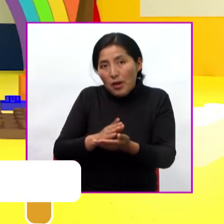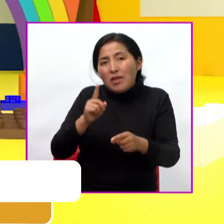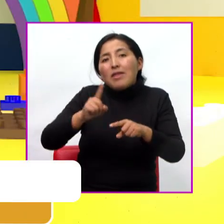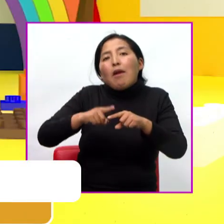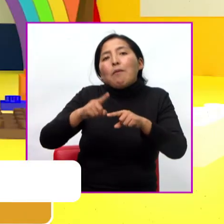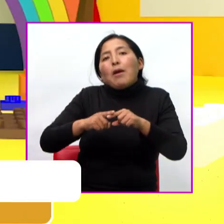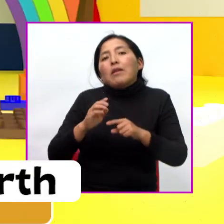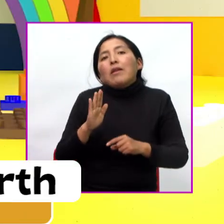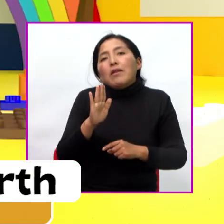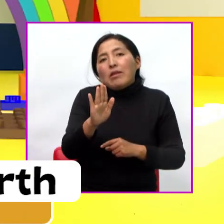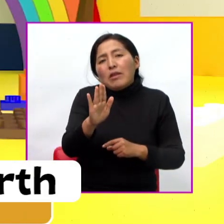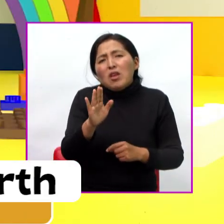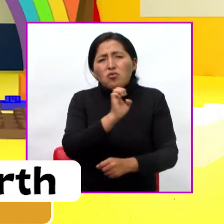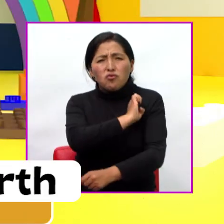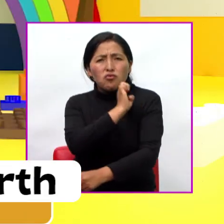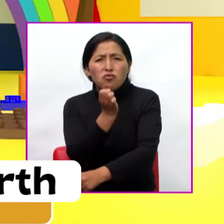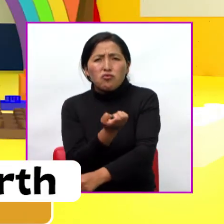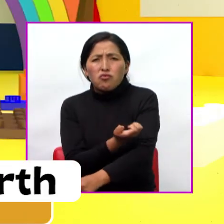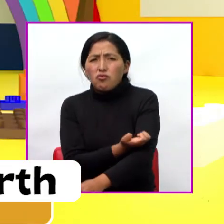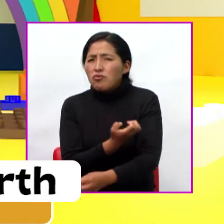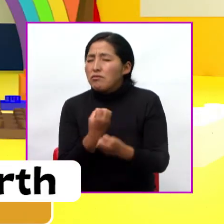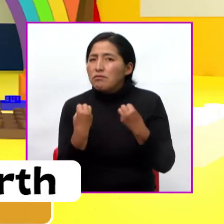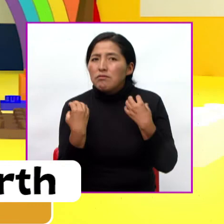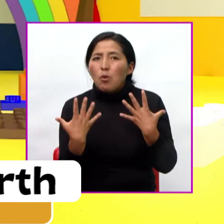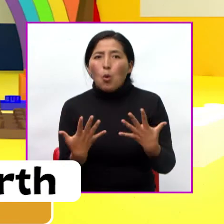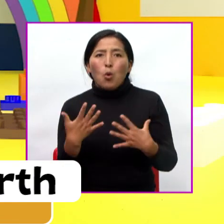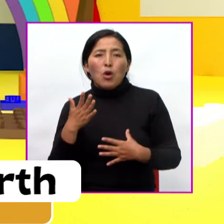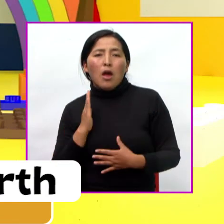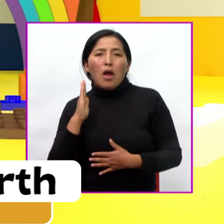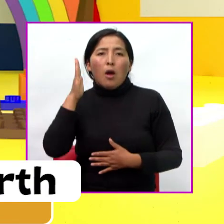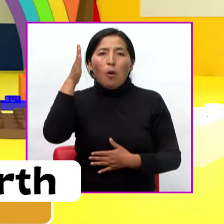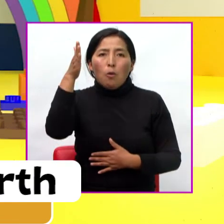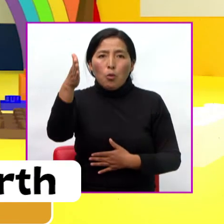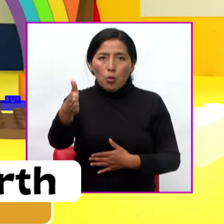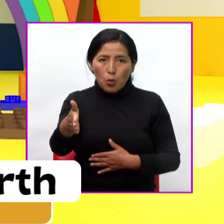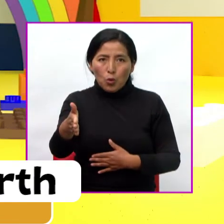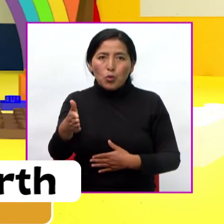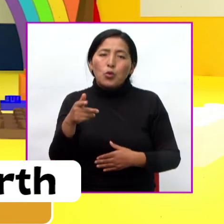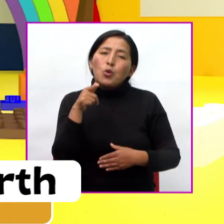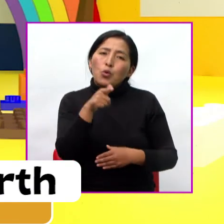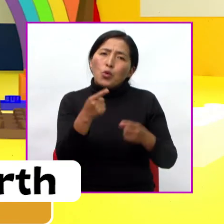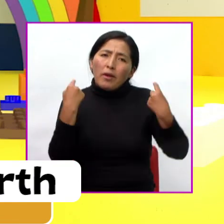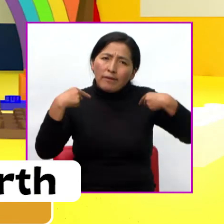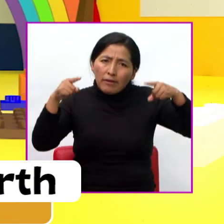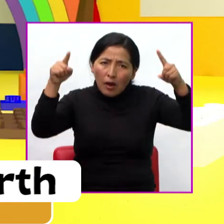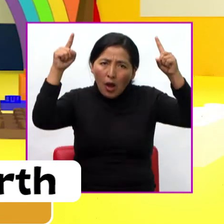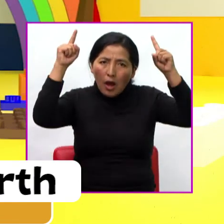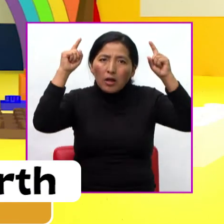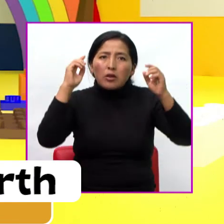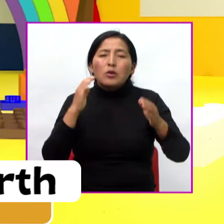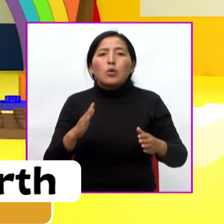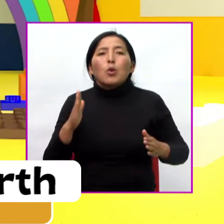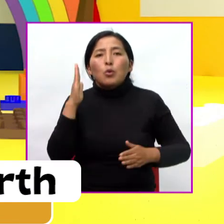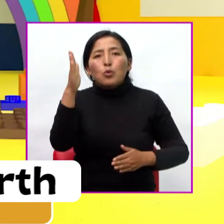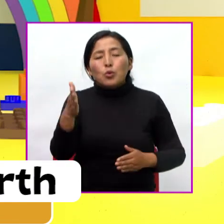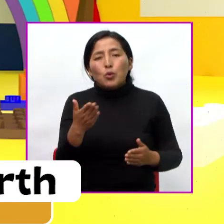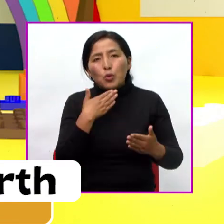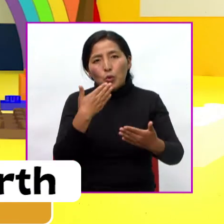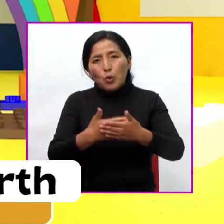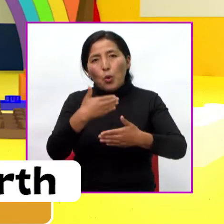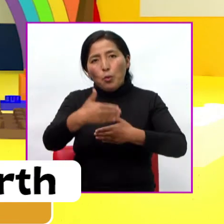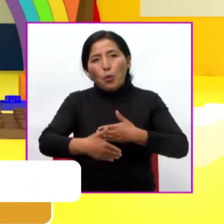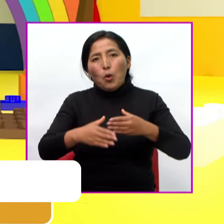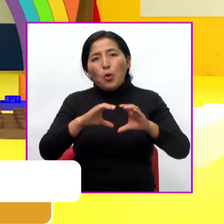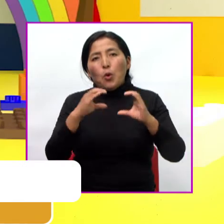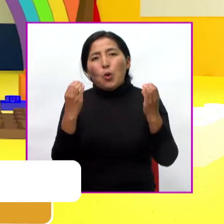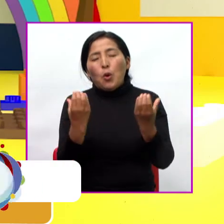Esfuérzate mucho Para llegar a ser Una persona exitosa en la vida Nos vemos la próxima niños